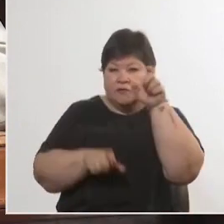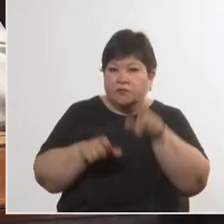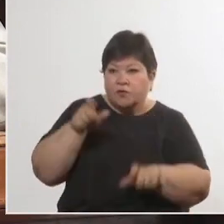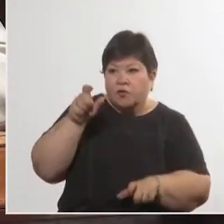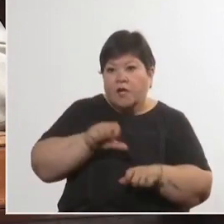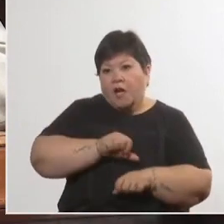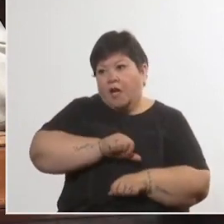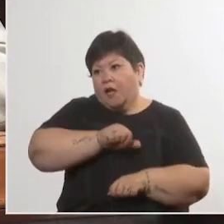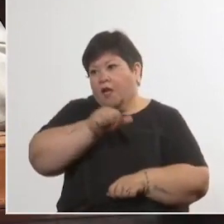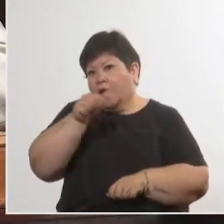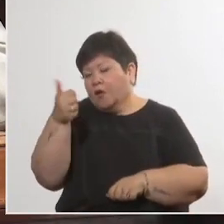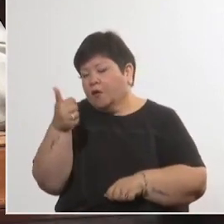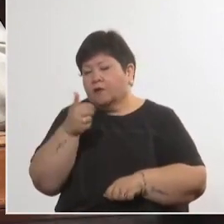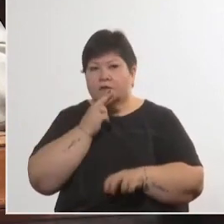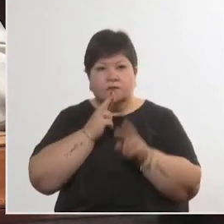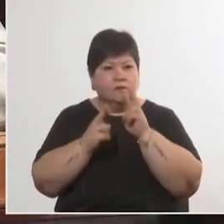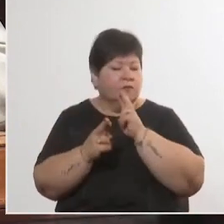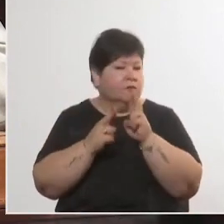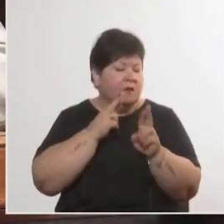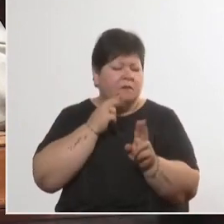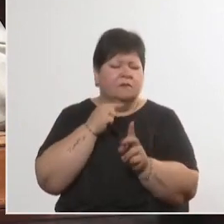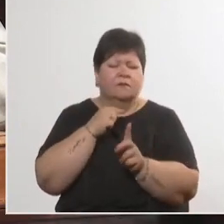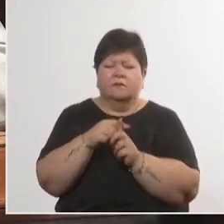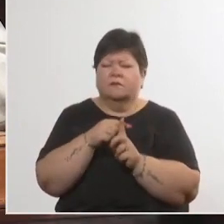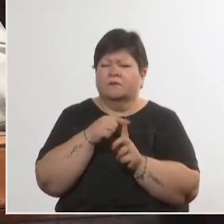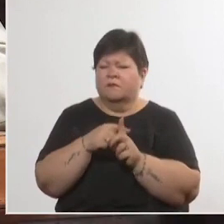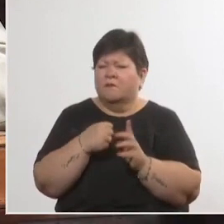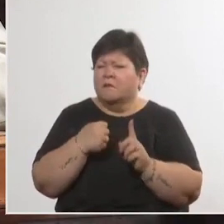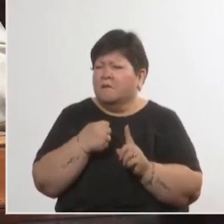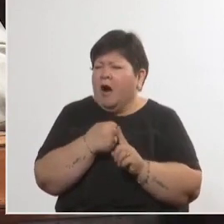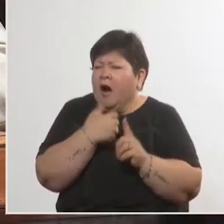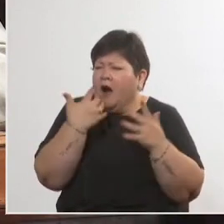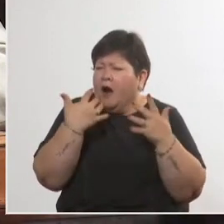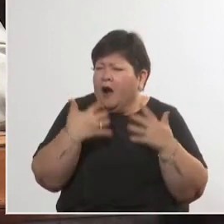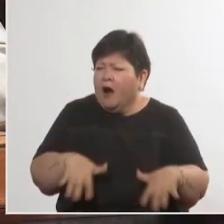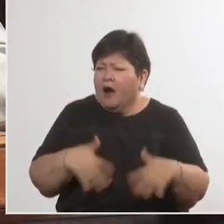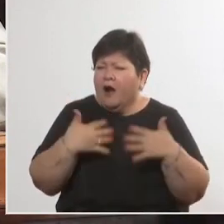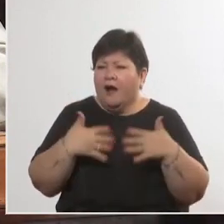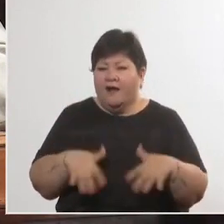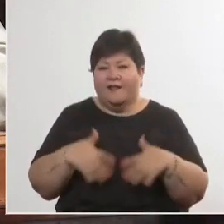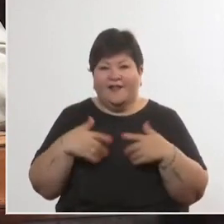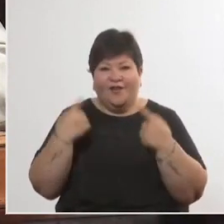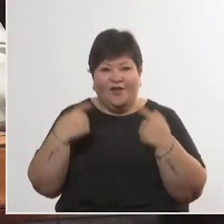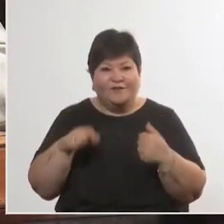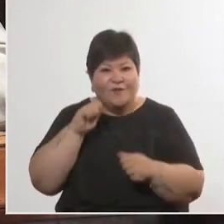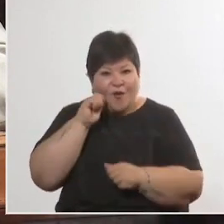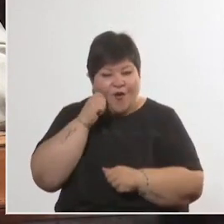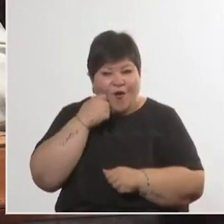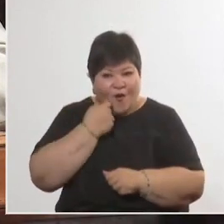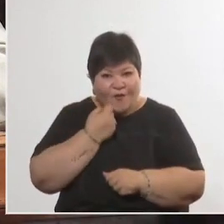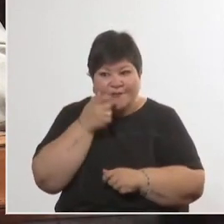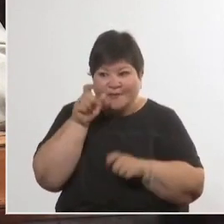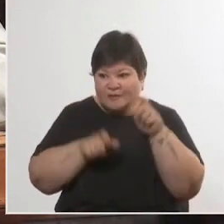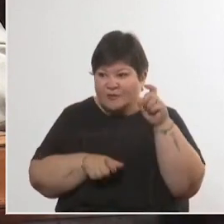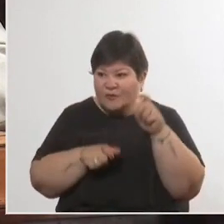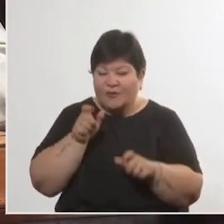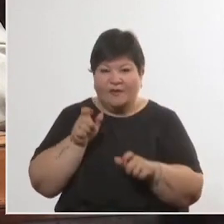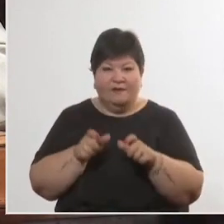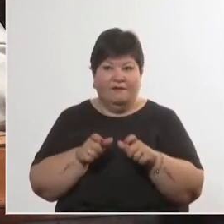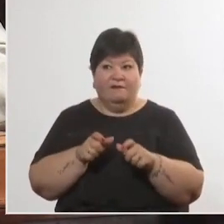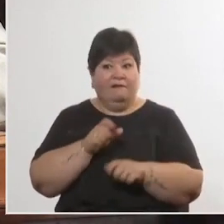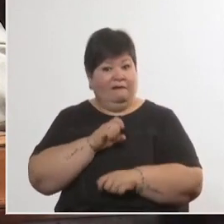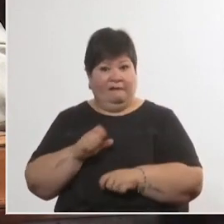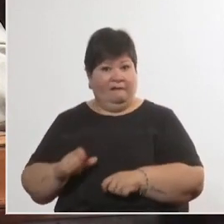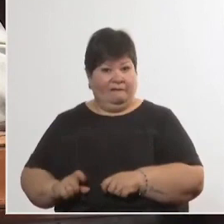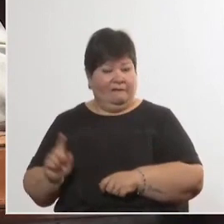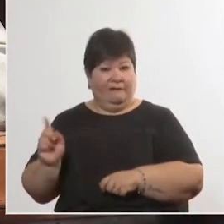resultados realmente impactantes y donde muchas veces el Estado no llega llegan esta